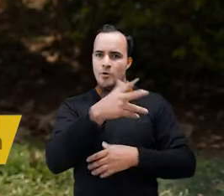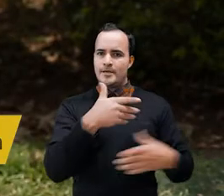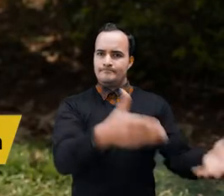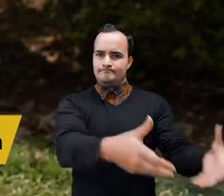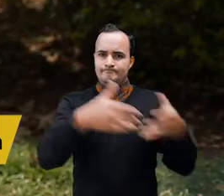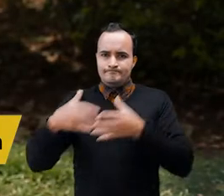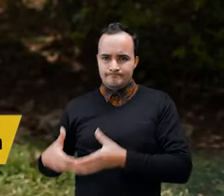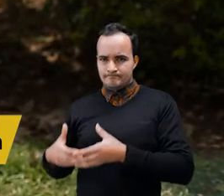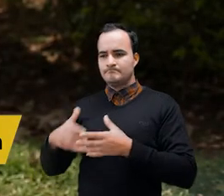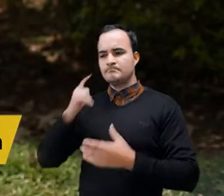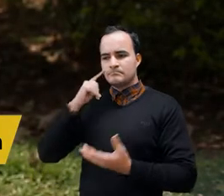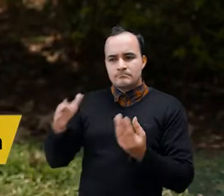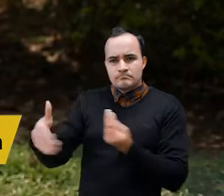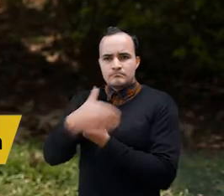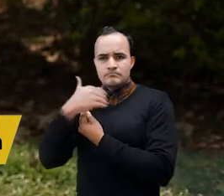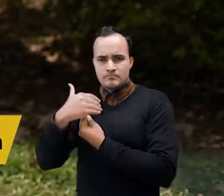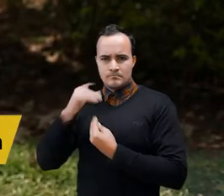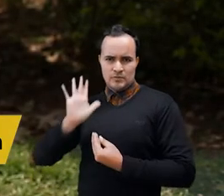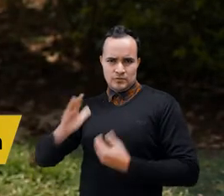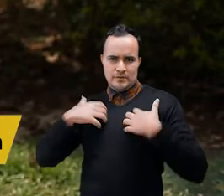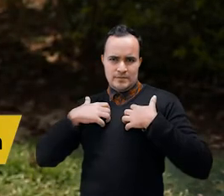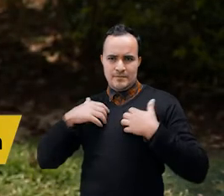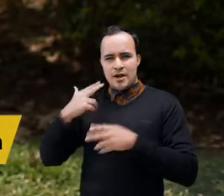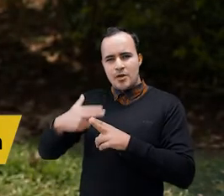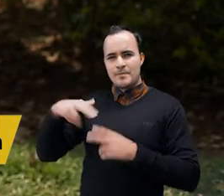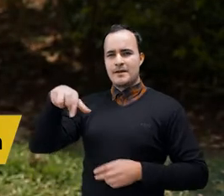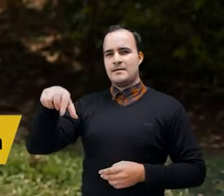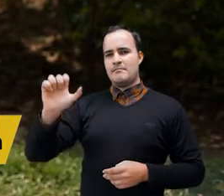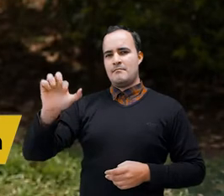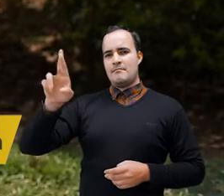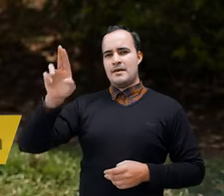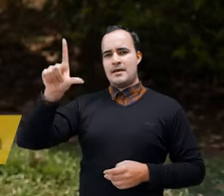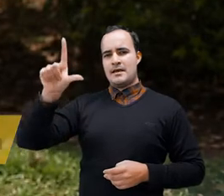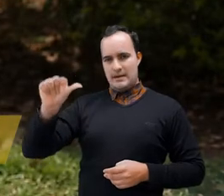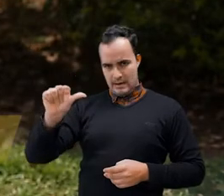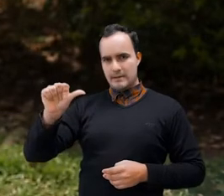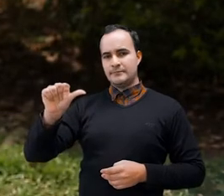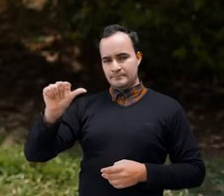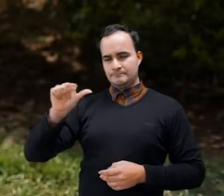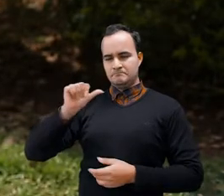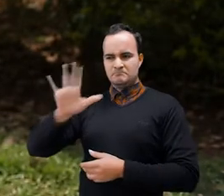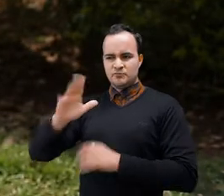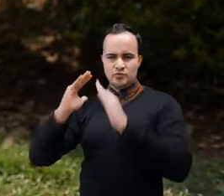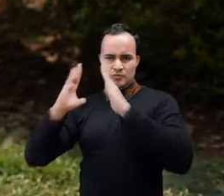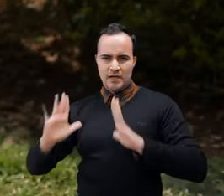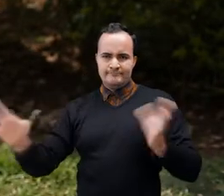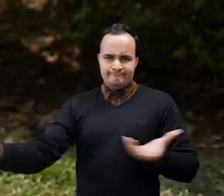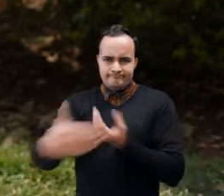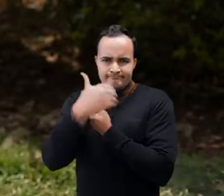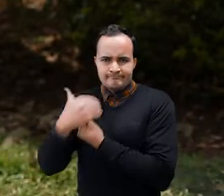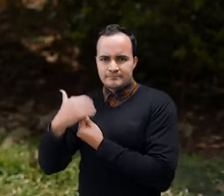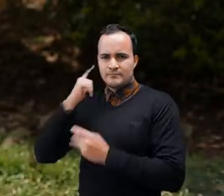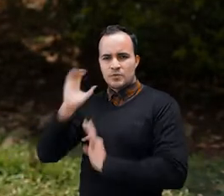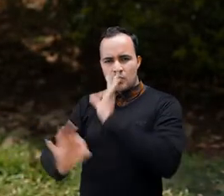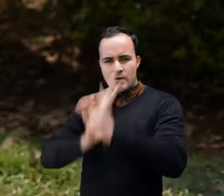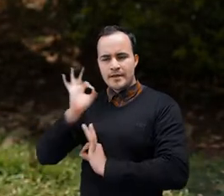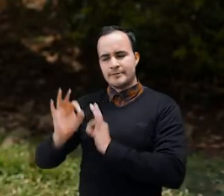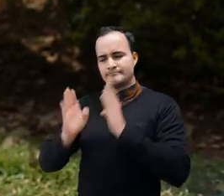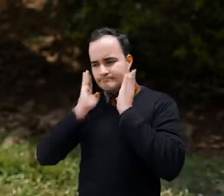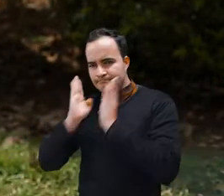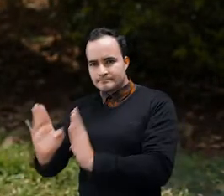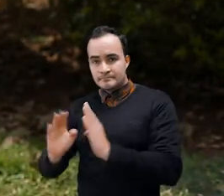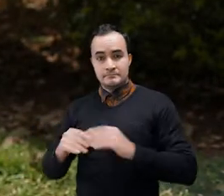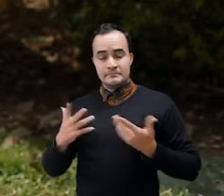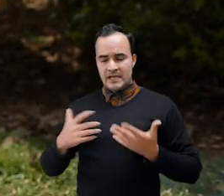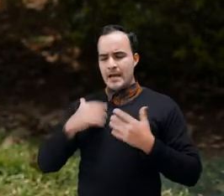Ingresa al Centro de Bienestar Animal La Perla. Iniciamos o hacemos más bien un diagnóstico y de ahí lo